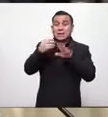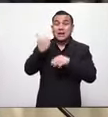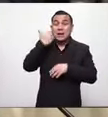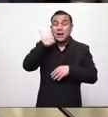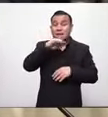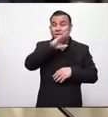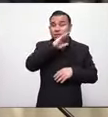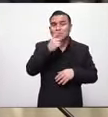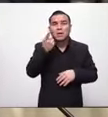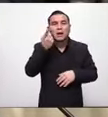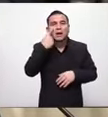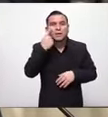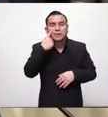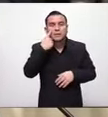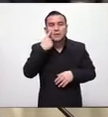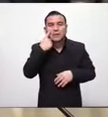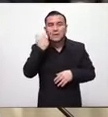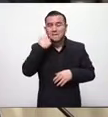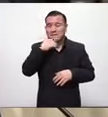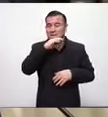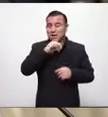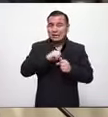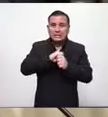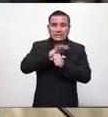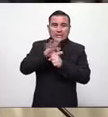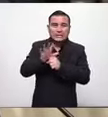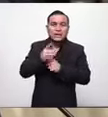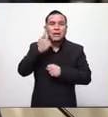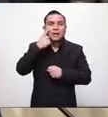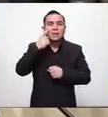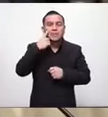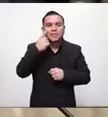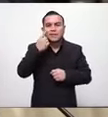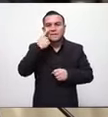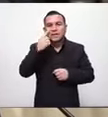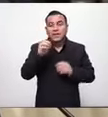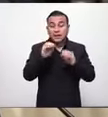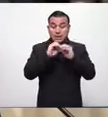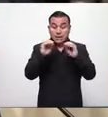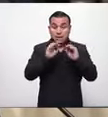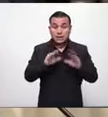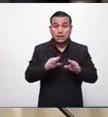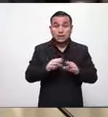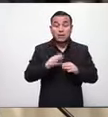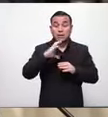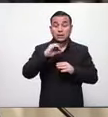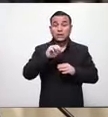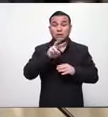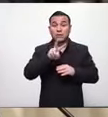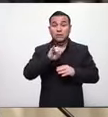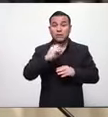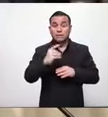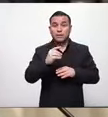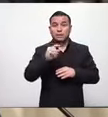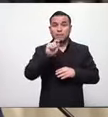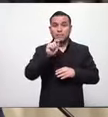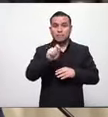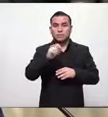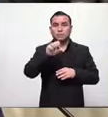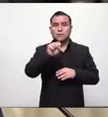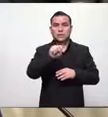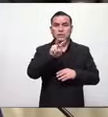enferma de la gente grave de la gente moderada de la gente asintomática está en la página covid.esb